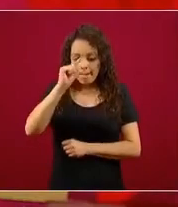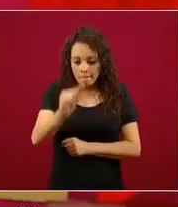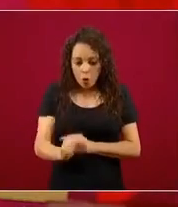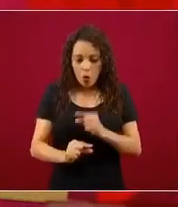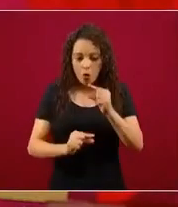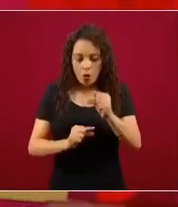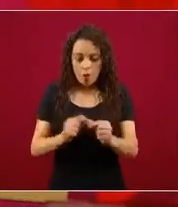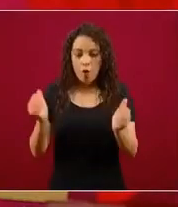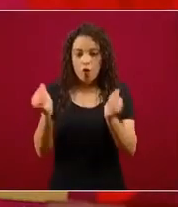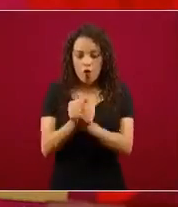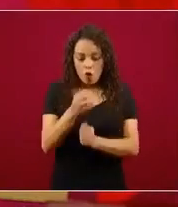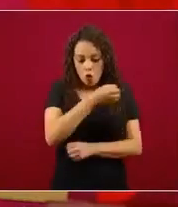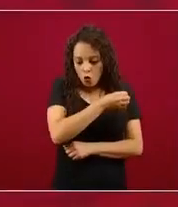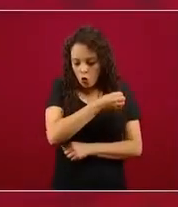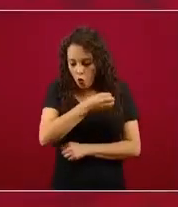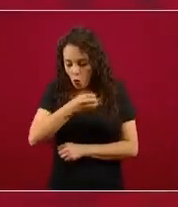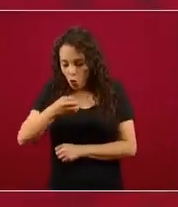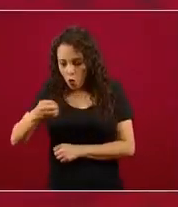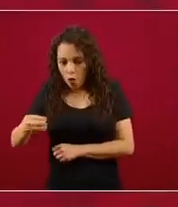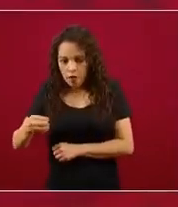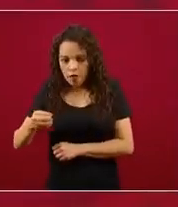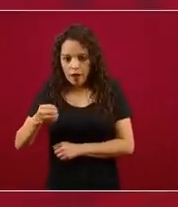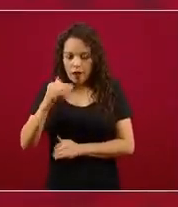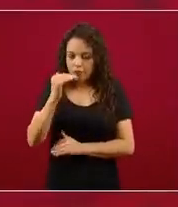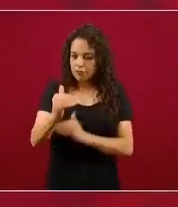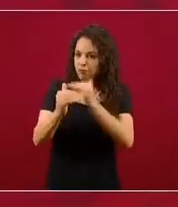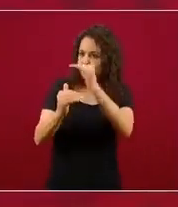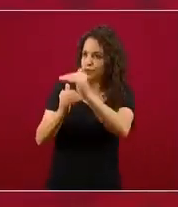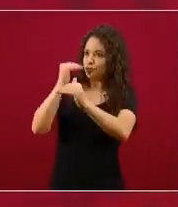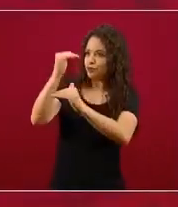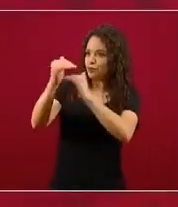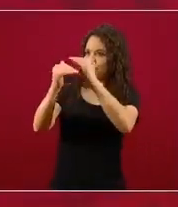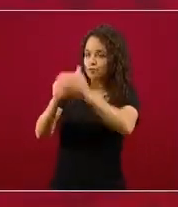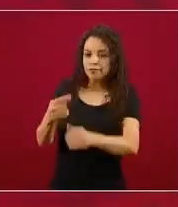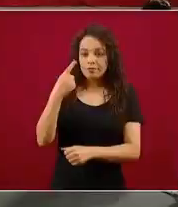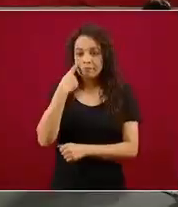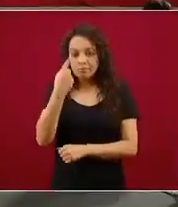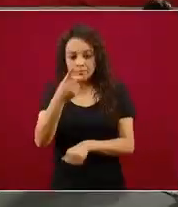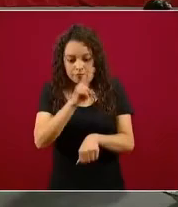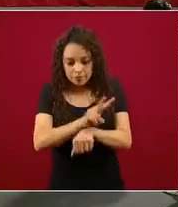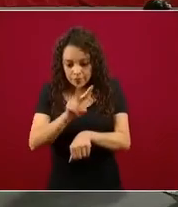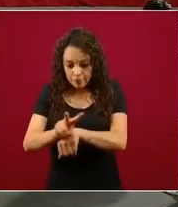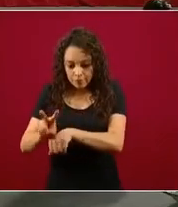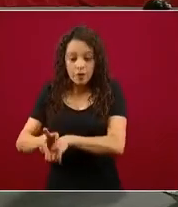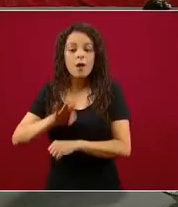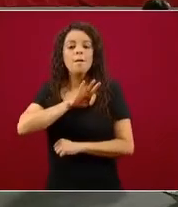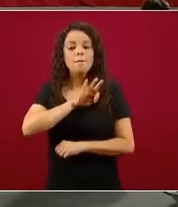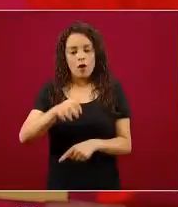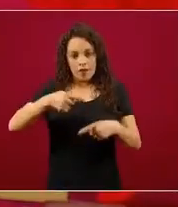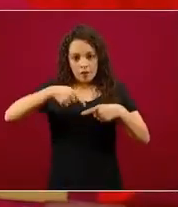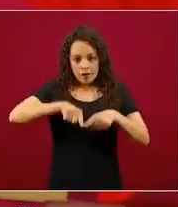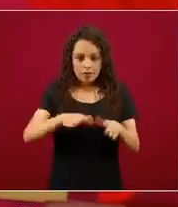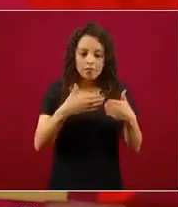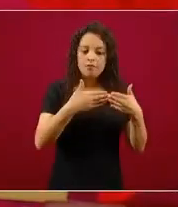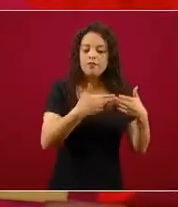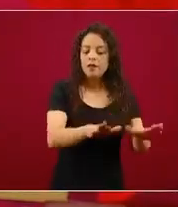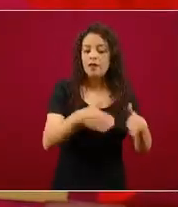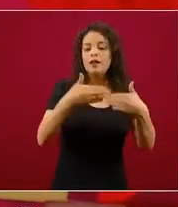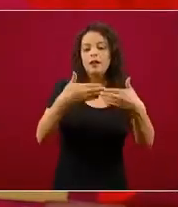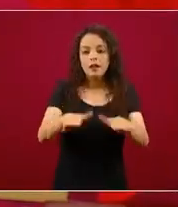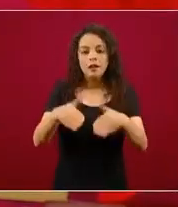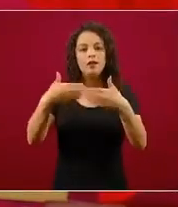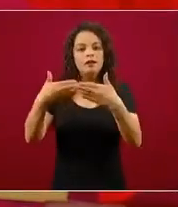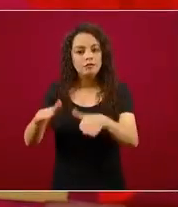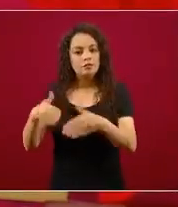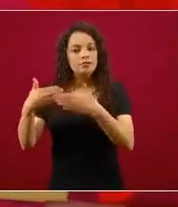escalonada y observadamente irse abriendo. Y noten ustedes, cuando hacemos un